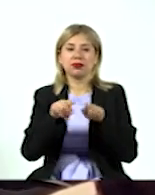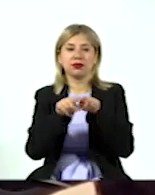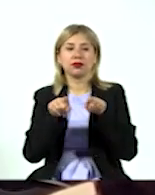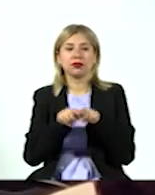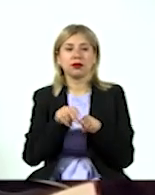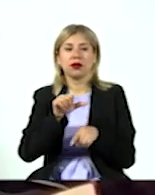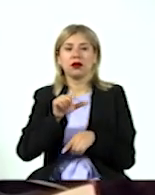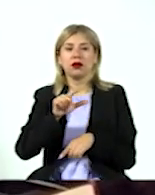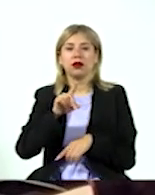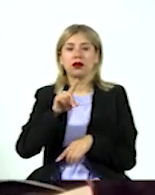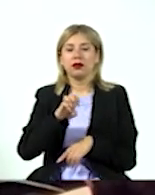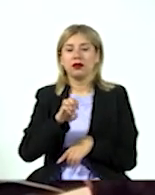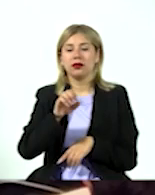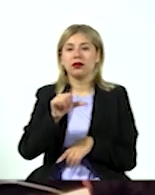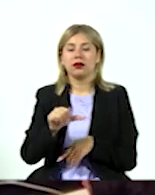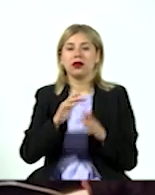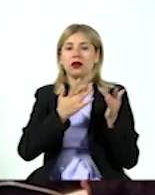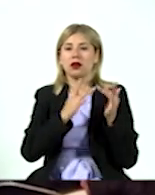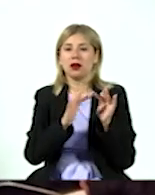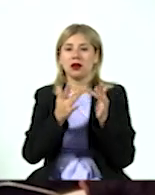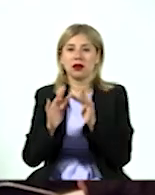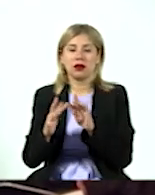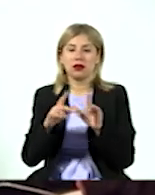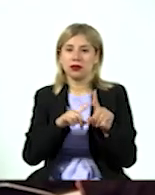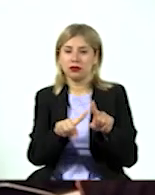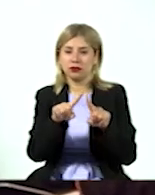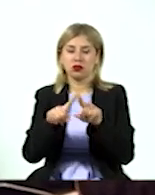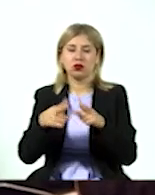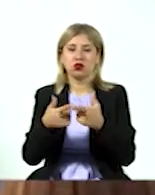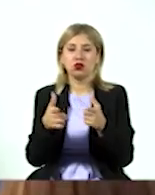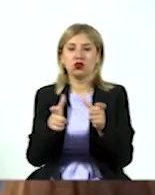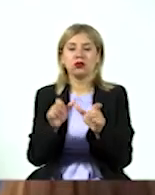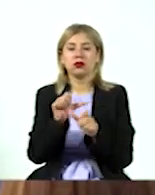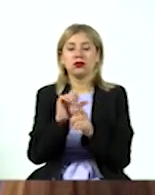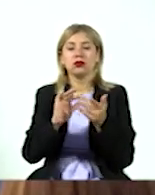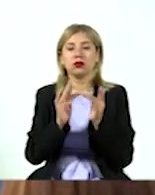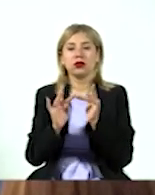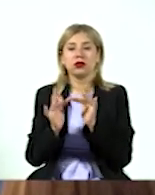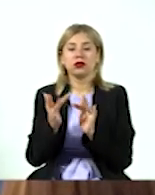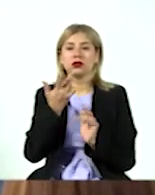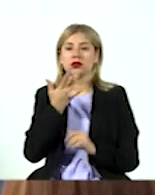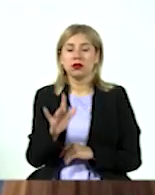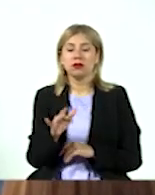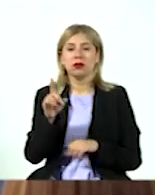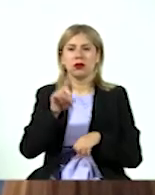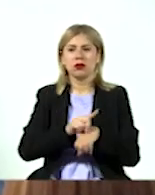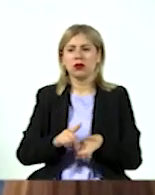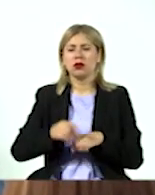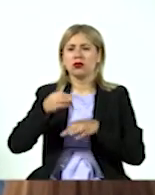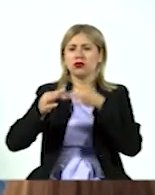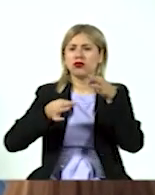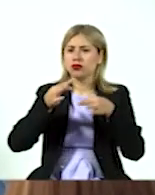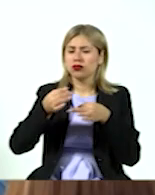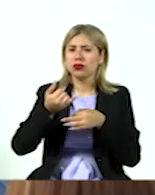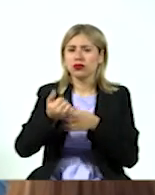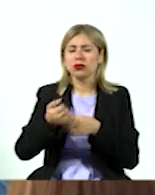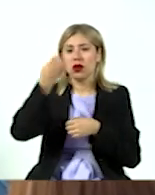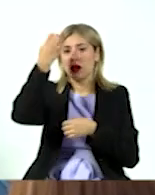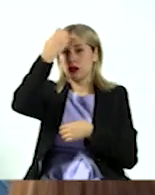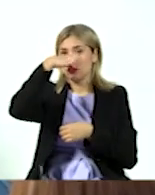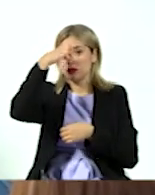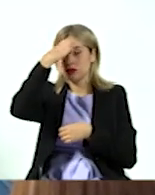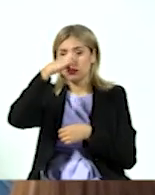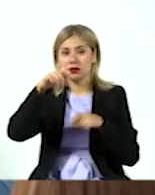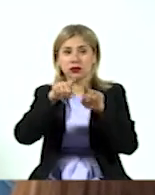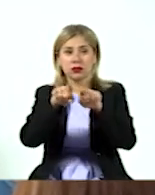Financiera, estamos en todas las redes sociales, tenemos grupos hasta de WhatsApp, donde todos los días compartimos noticias, compartimos experiencias,